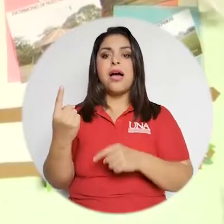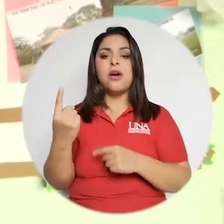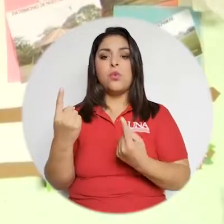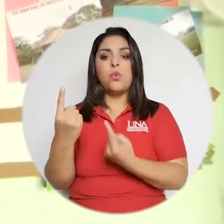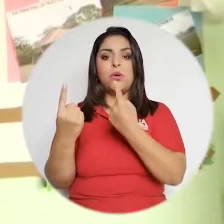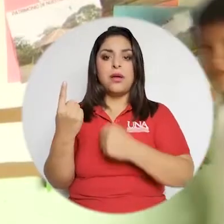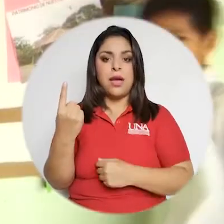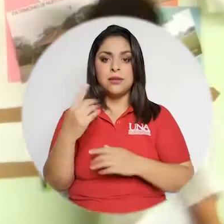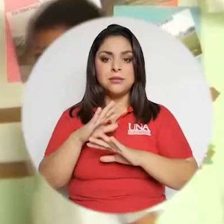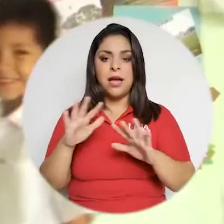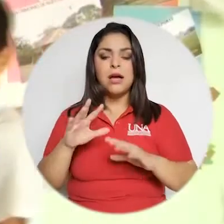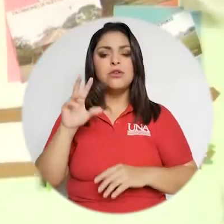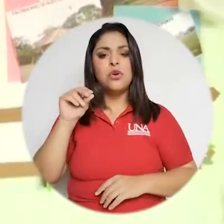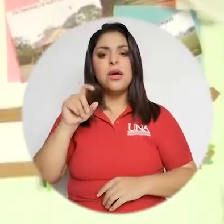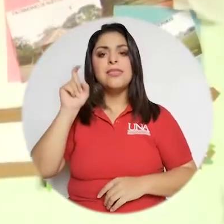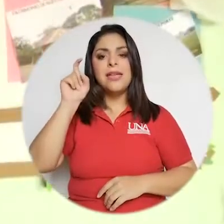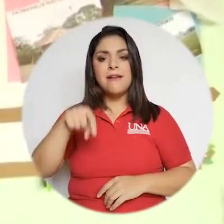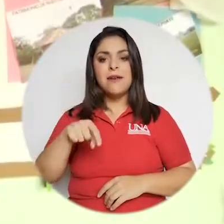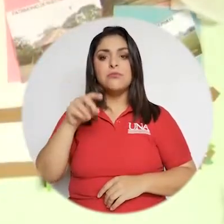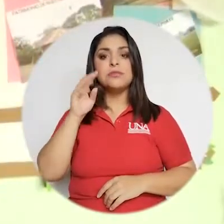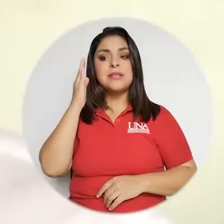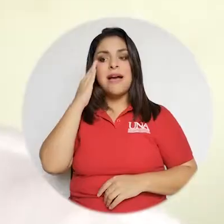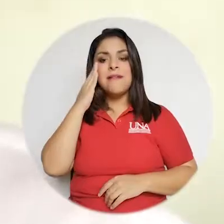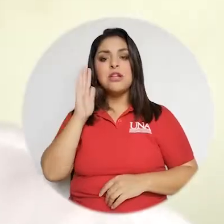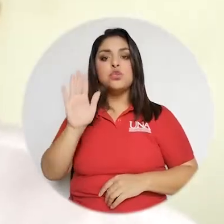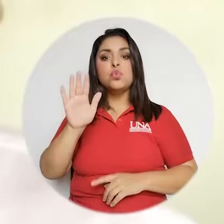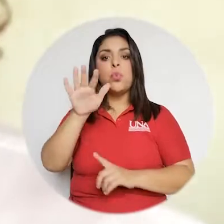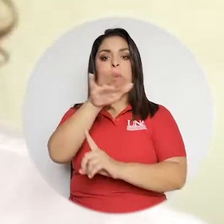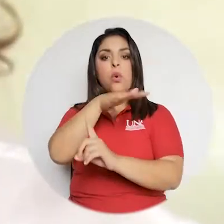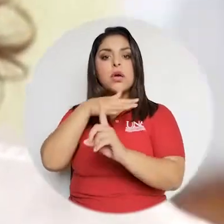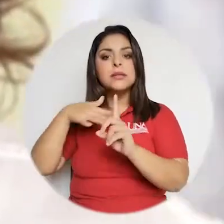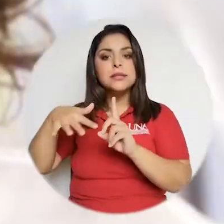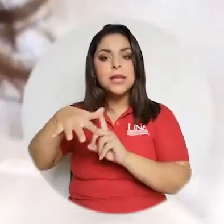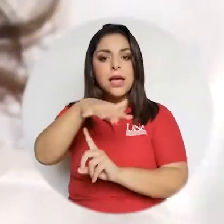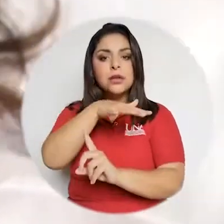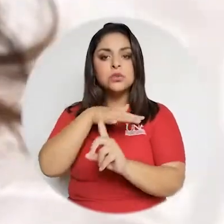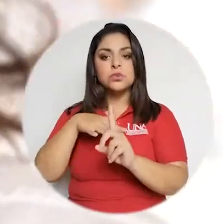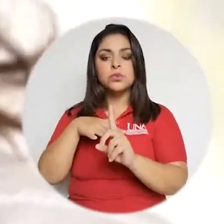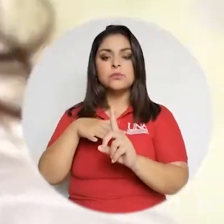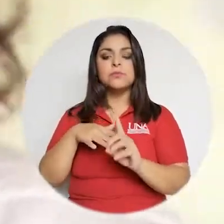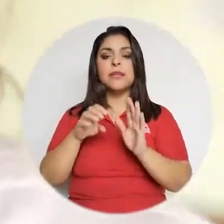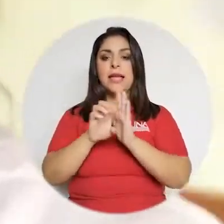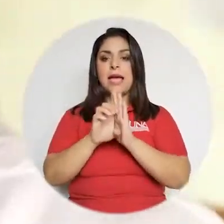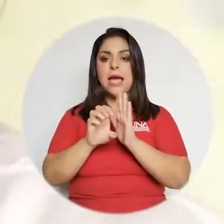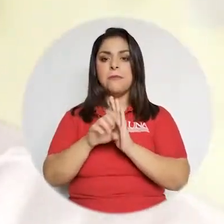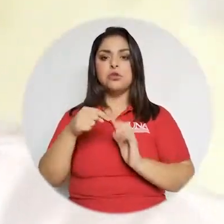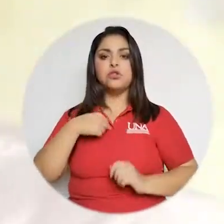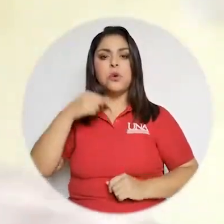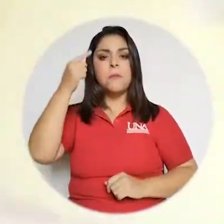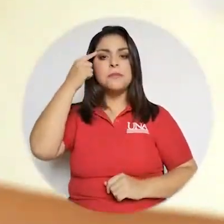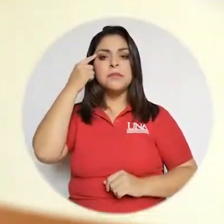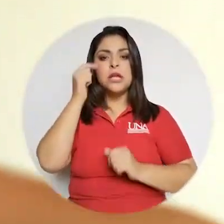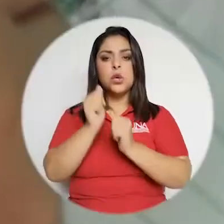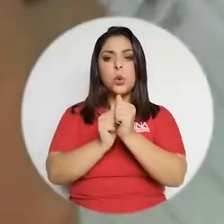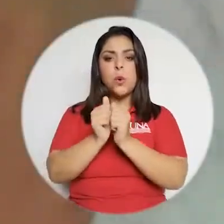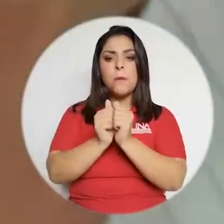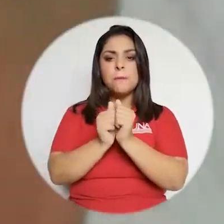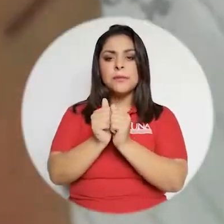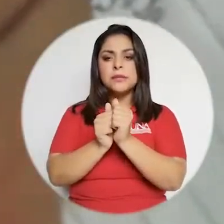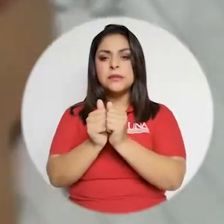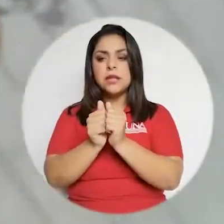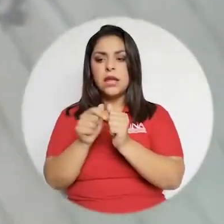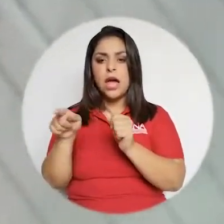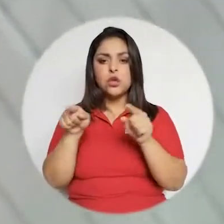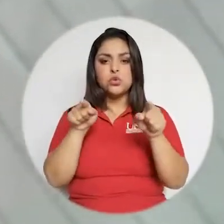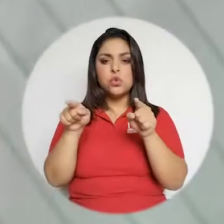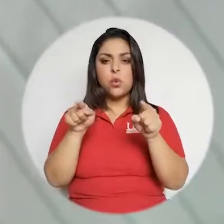solamente del esfuerzo individual, sino que tenemos que ver a la persona en su contexto. Porque si yo digo que puedo poner a